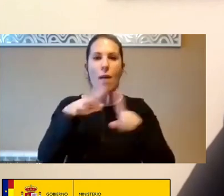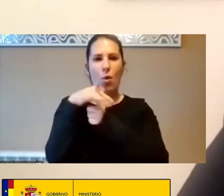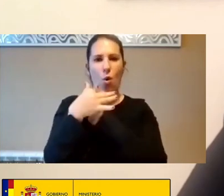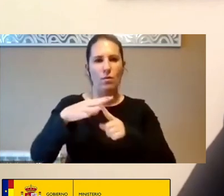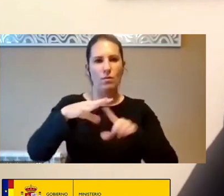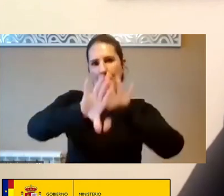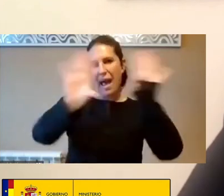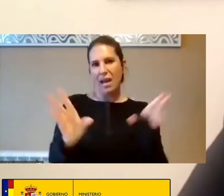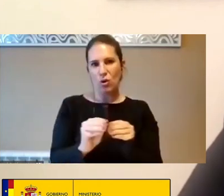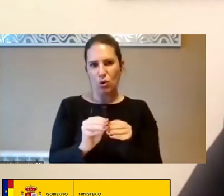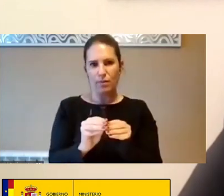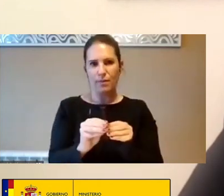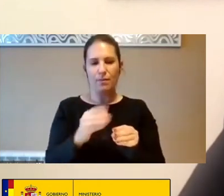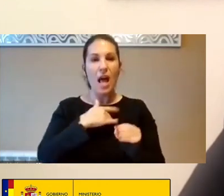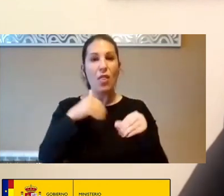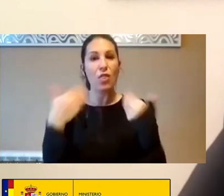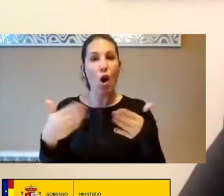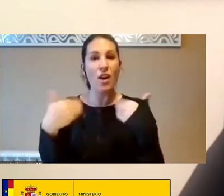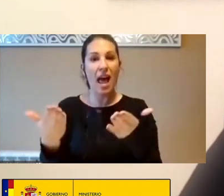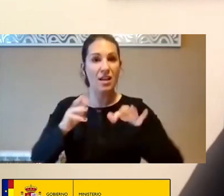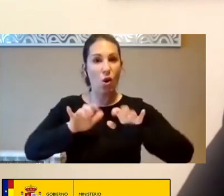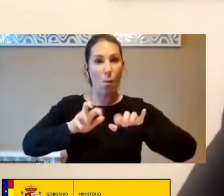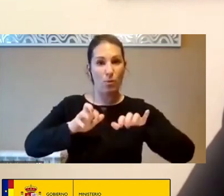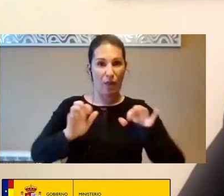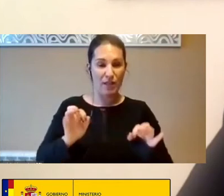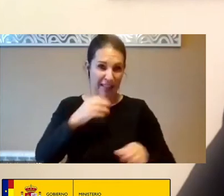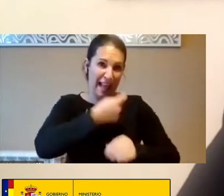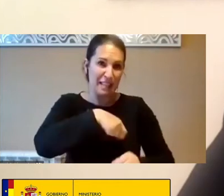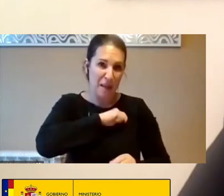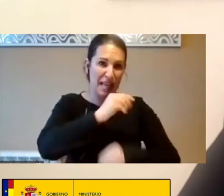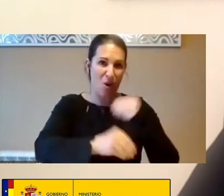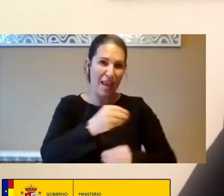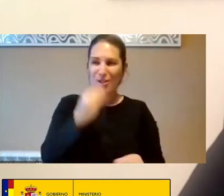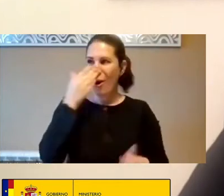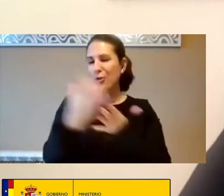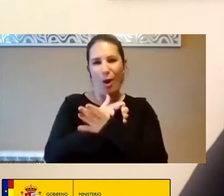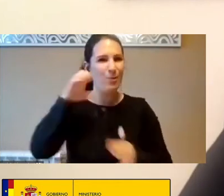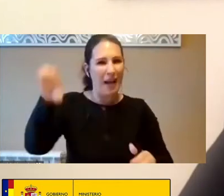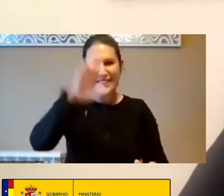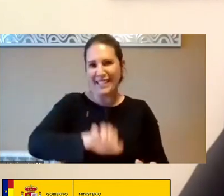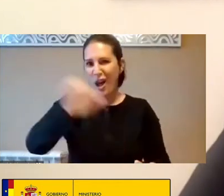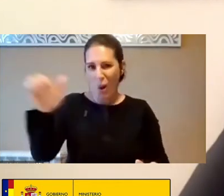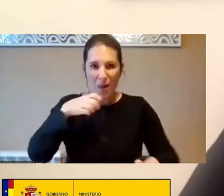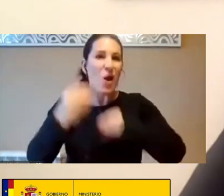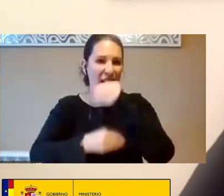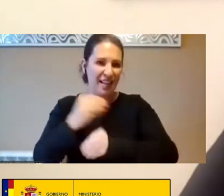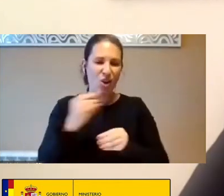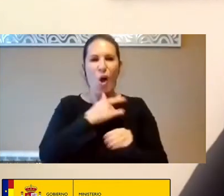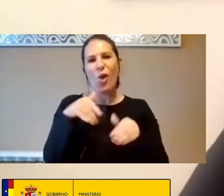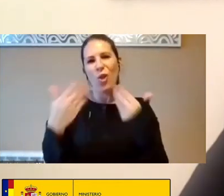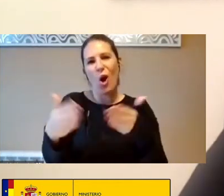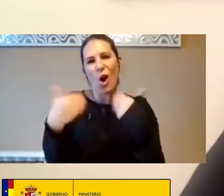Donar Computadores Que España Lo Ha Hecho Que Todos Los Países Europeos Lo Han Hecho Donar Computadores